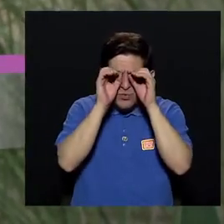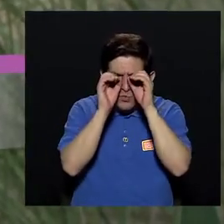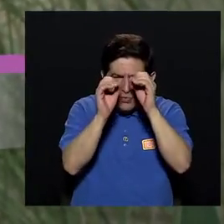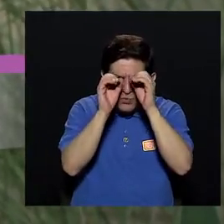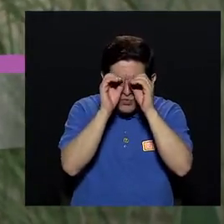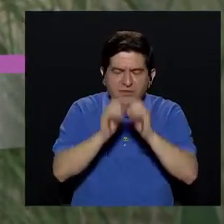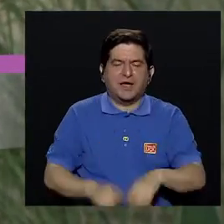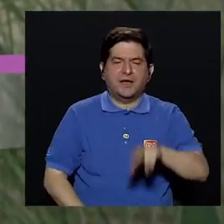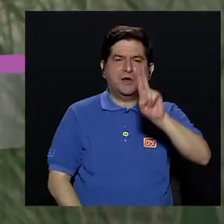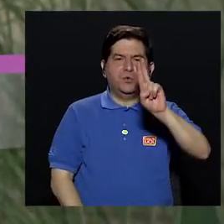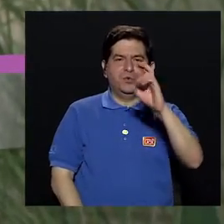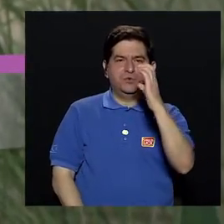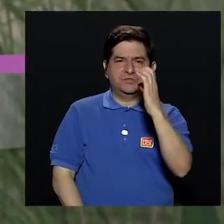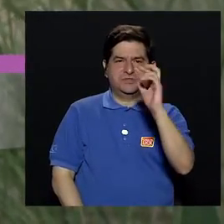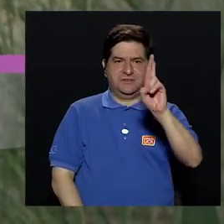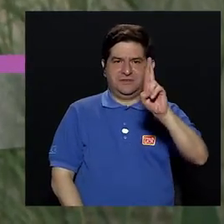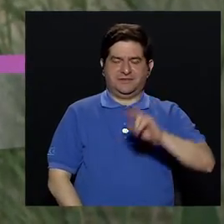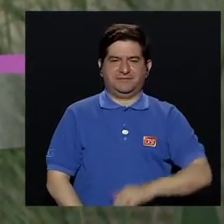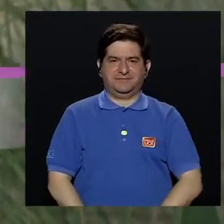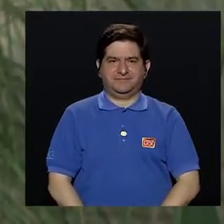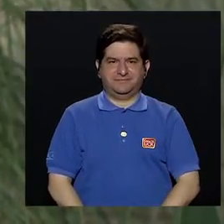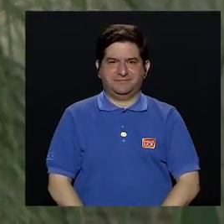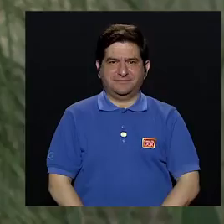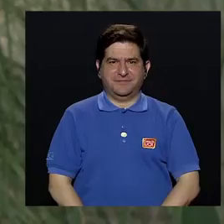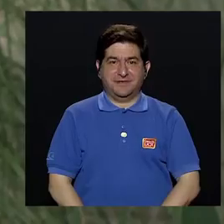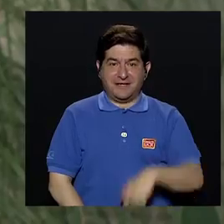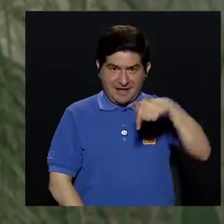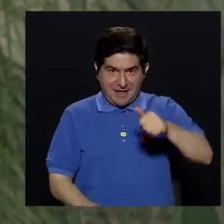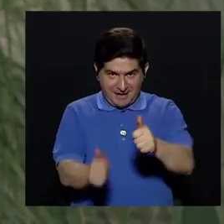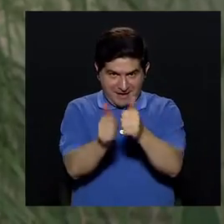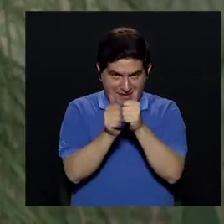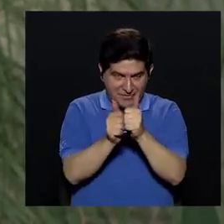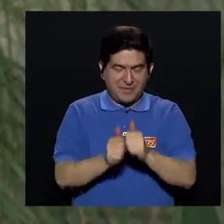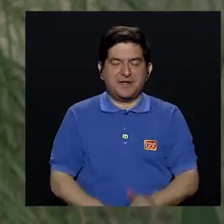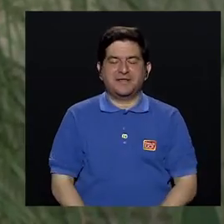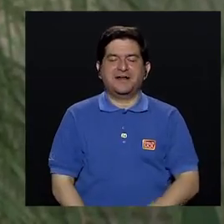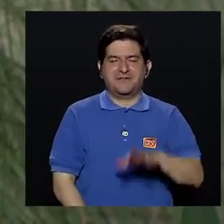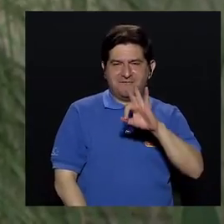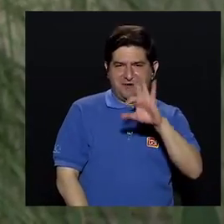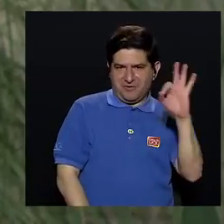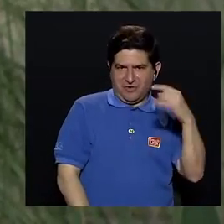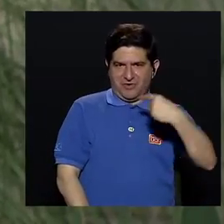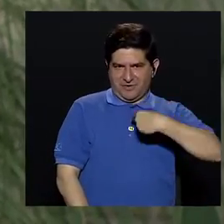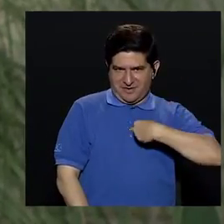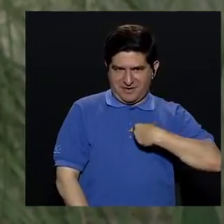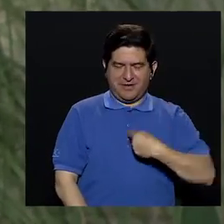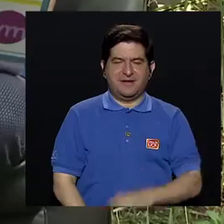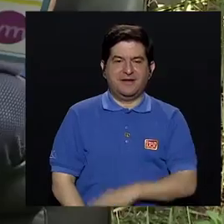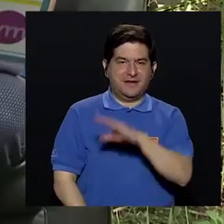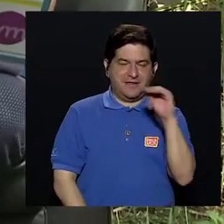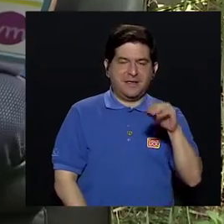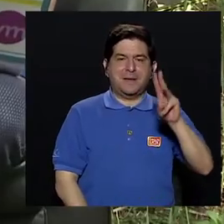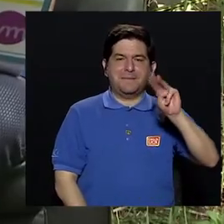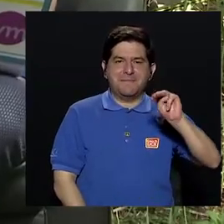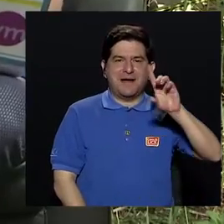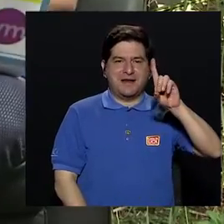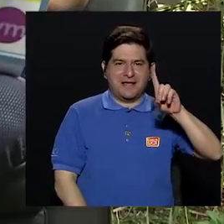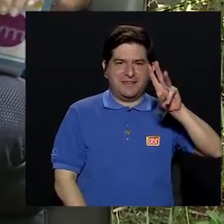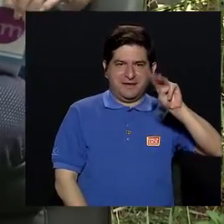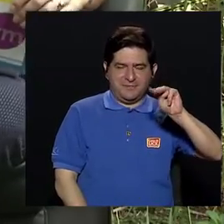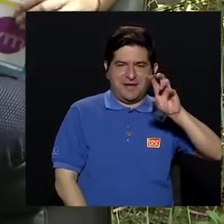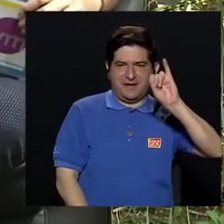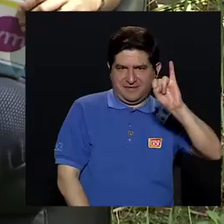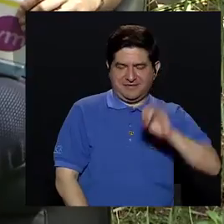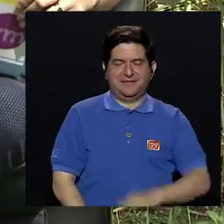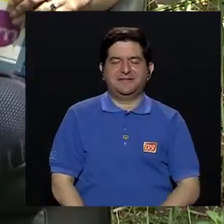Microbiología en la Universidad de Costa Rica. Les estaremos acompañando su servidora Fabiola Fernández y... María del Mar y